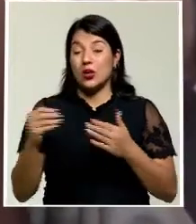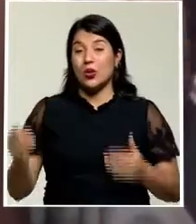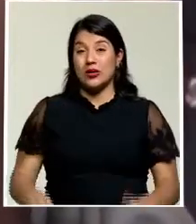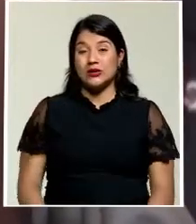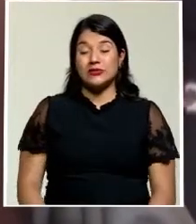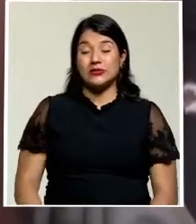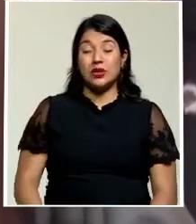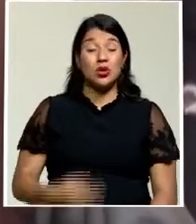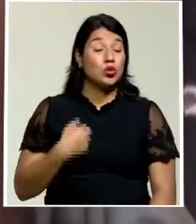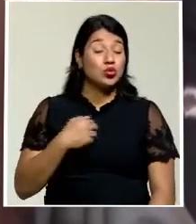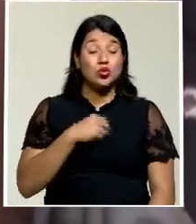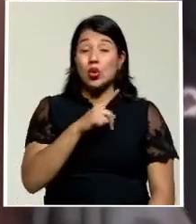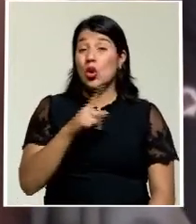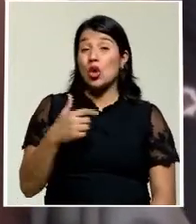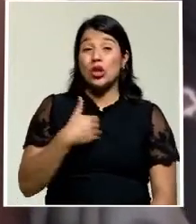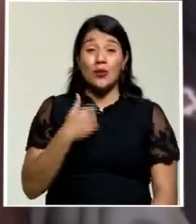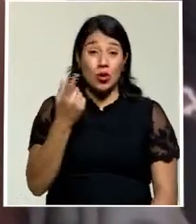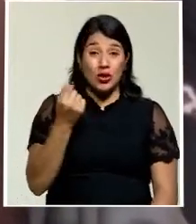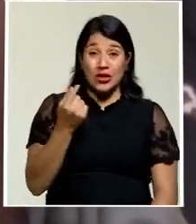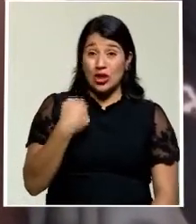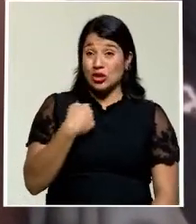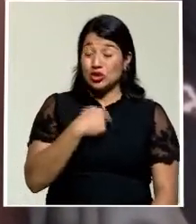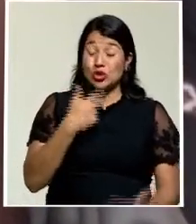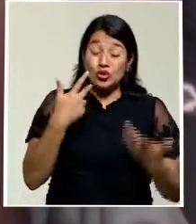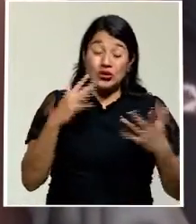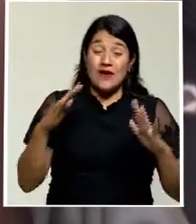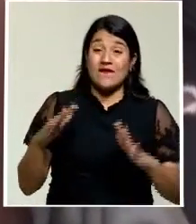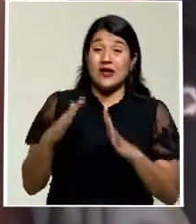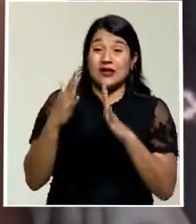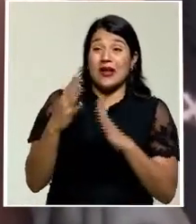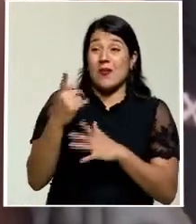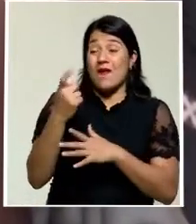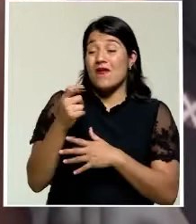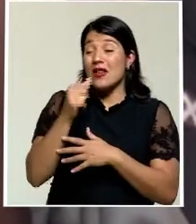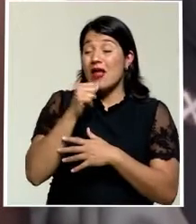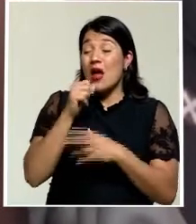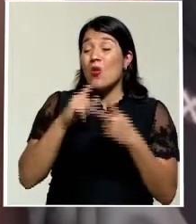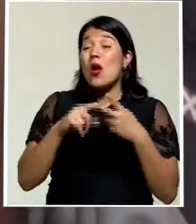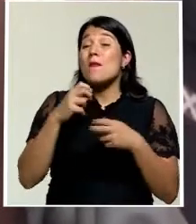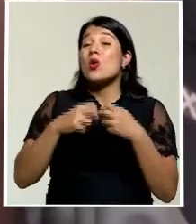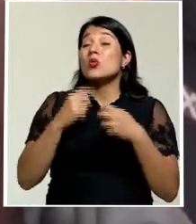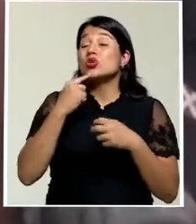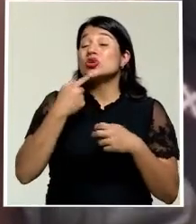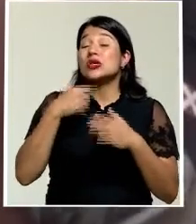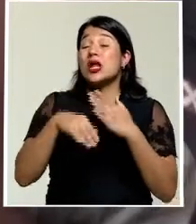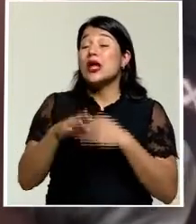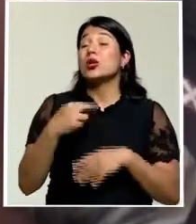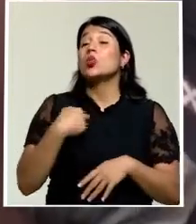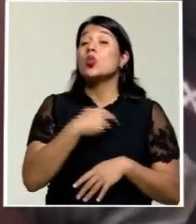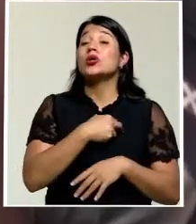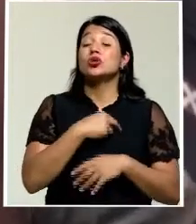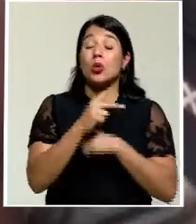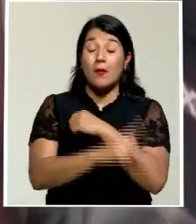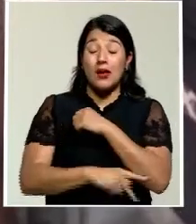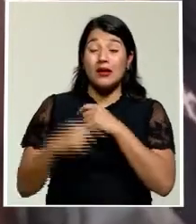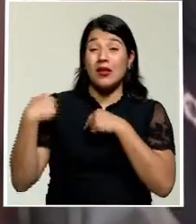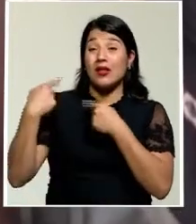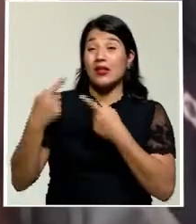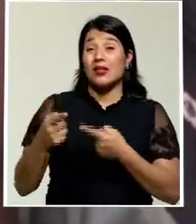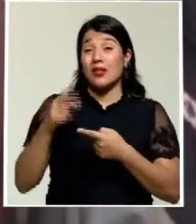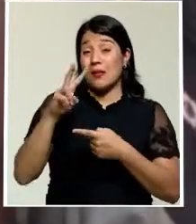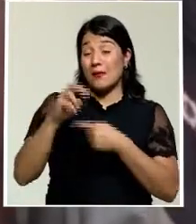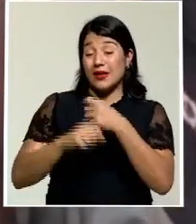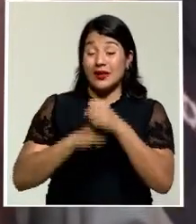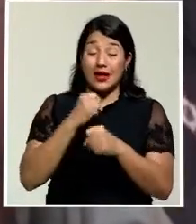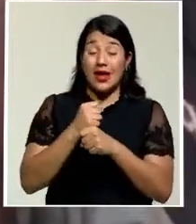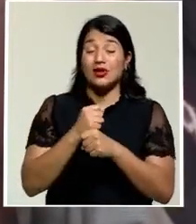No tenemos dinero, hemos enfrentado una crisis profunda de agua y graves problemas en nuestro país durante los últimos 20 años. Odiamos el